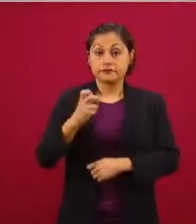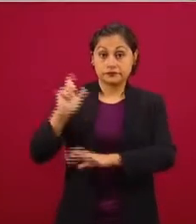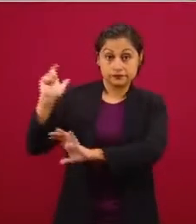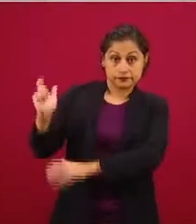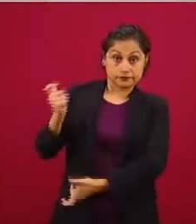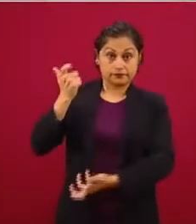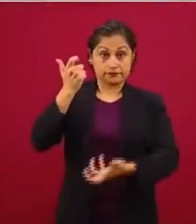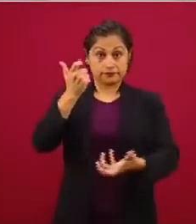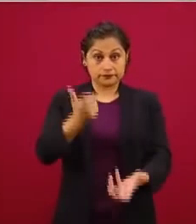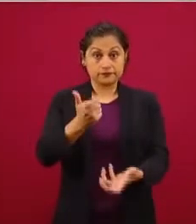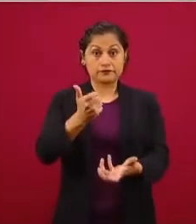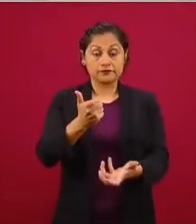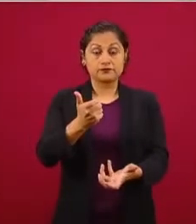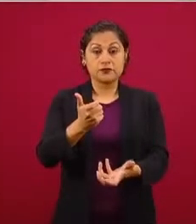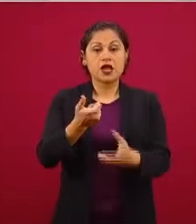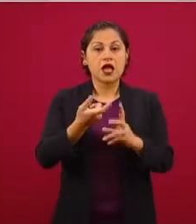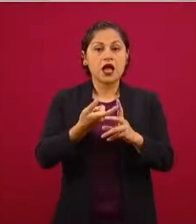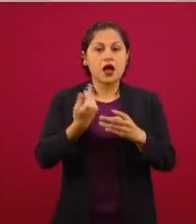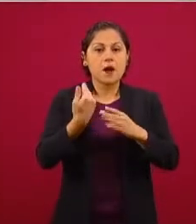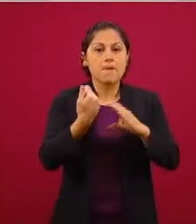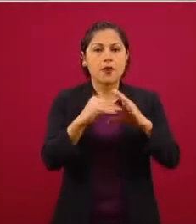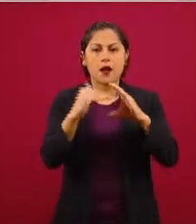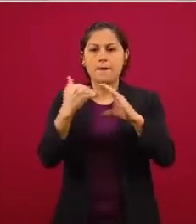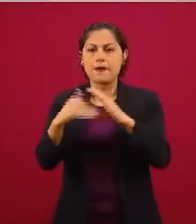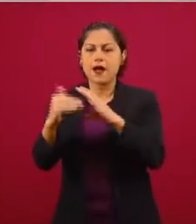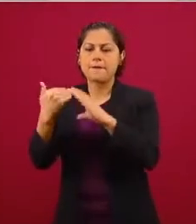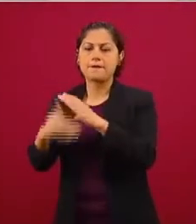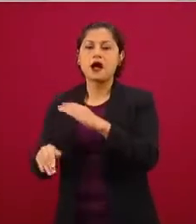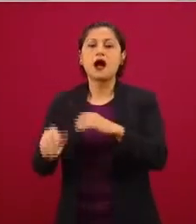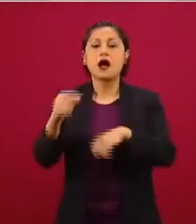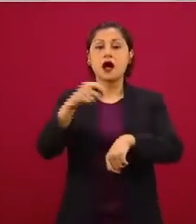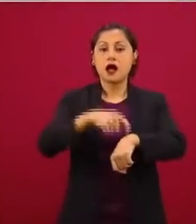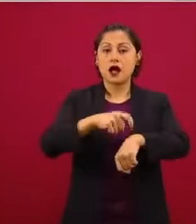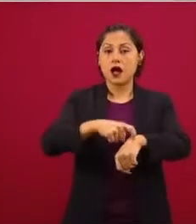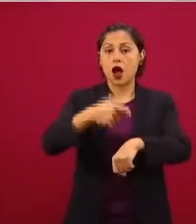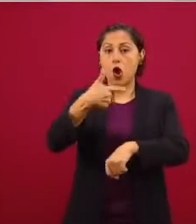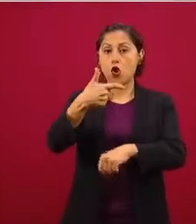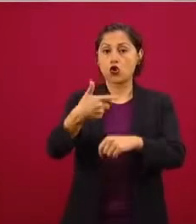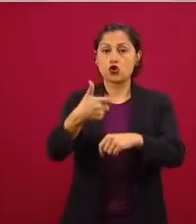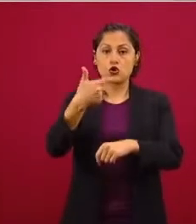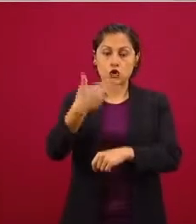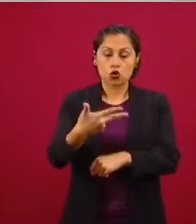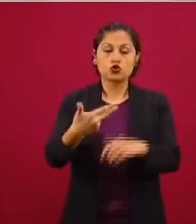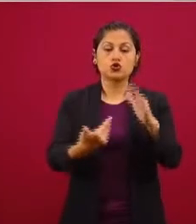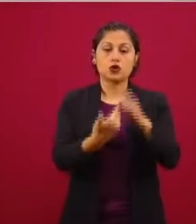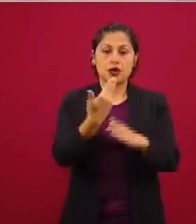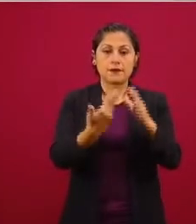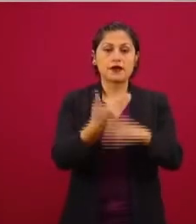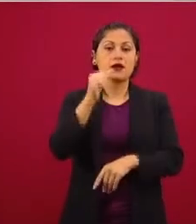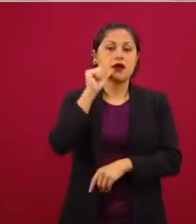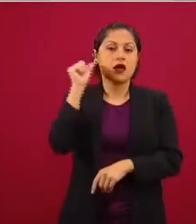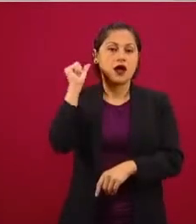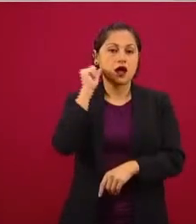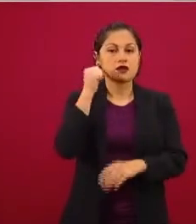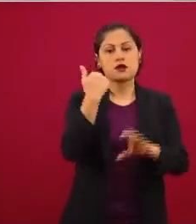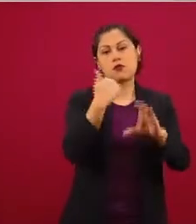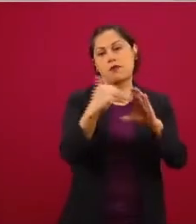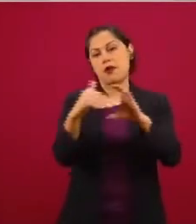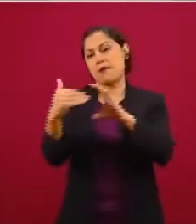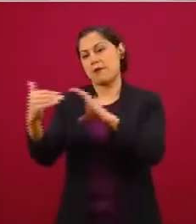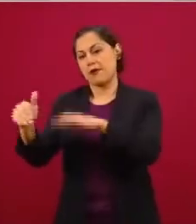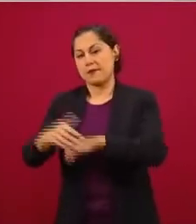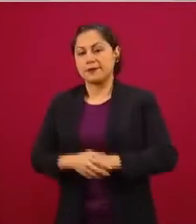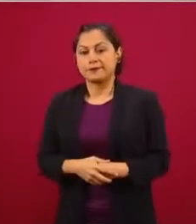desde las ocho de la mañana, está en las cuentas bancarias de estos beneficiarios. Y durante el mes,